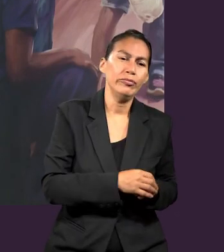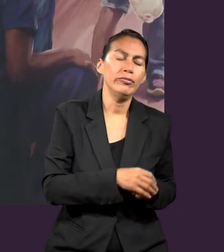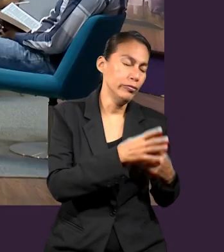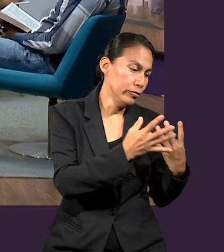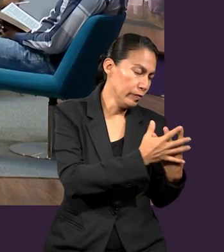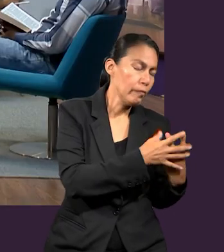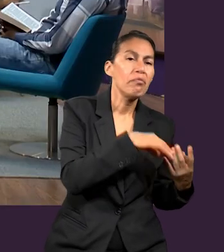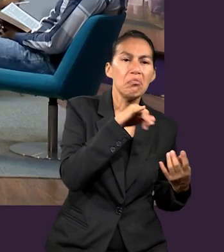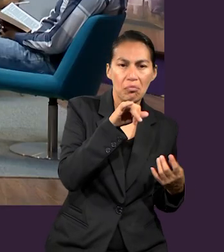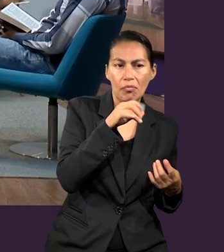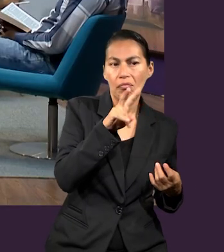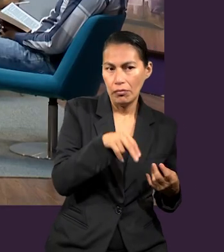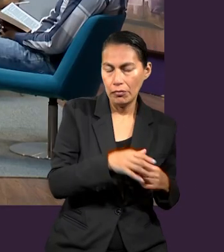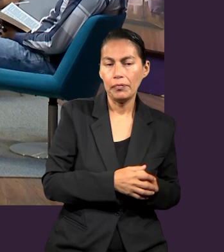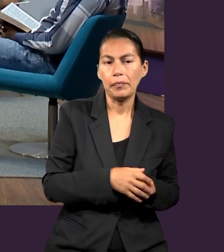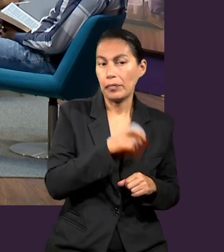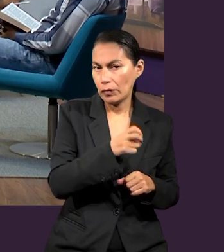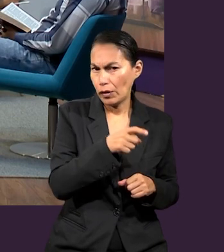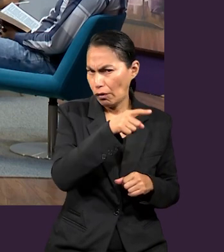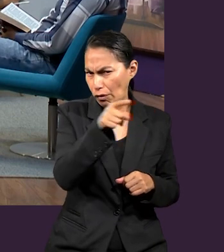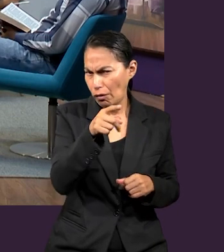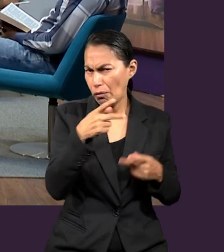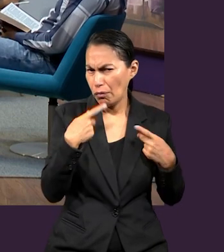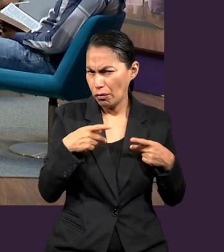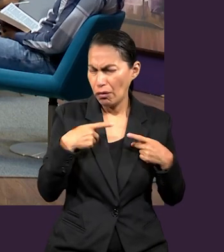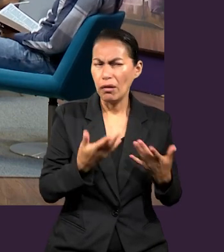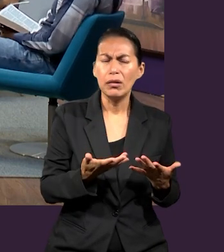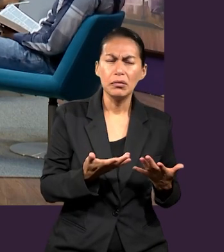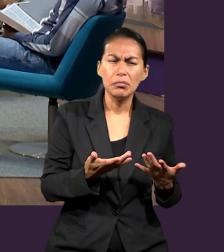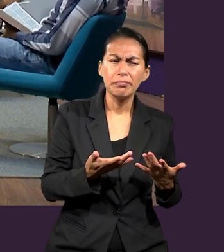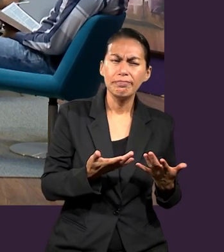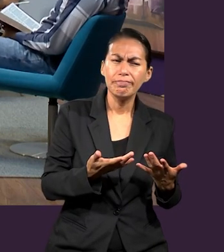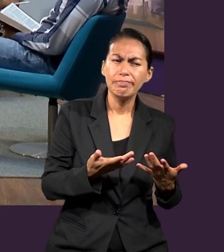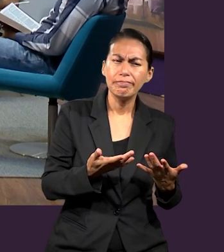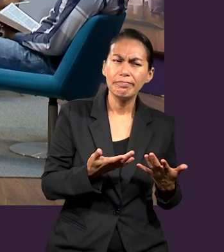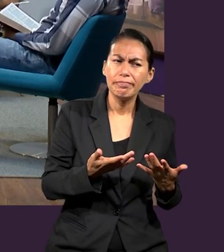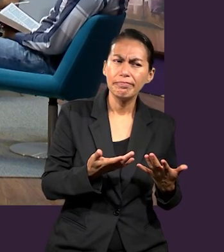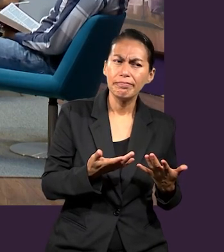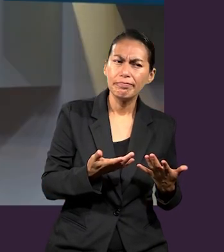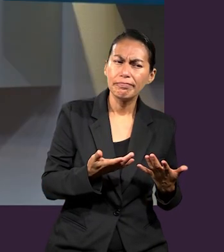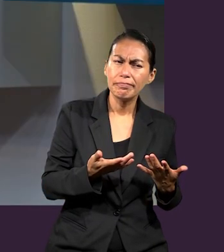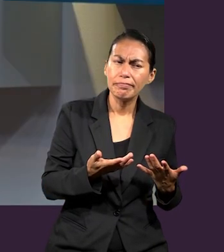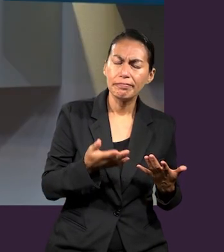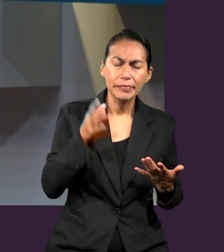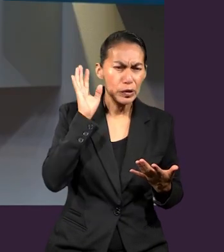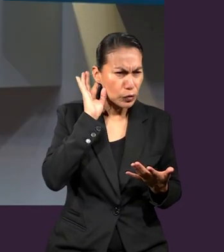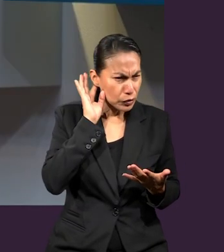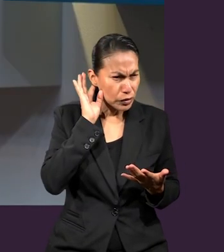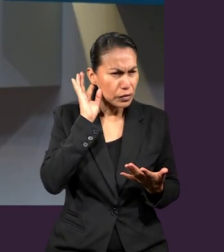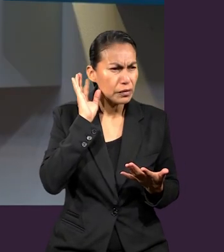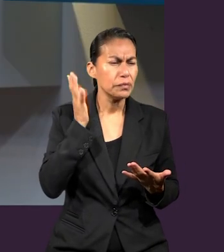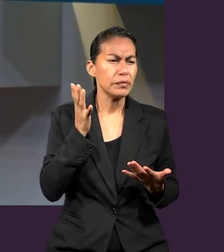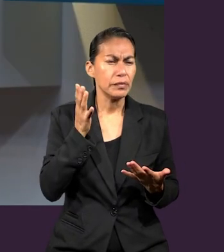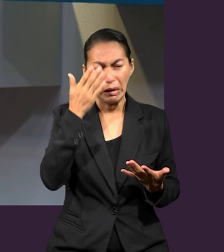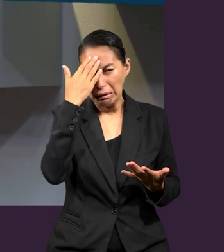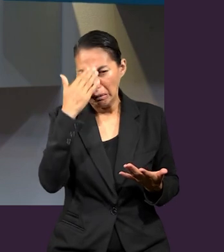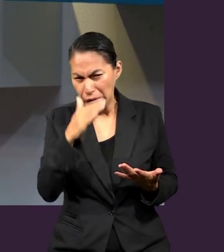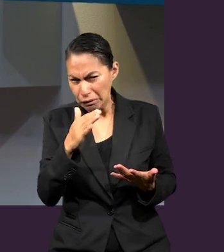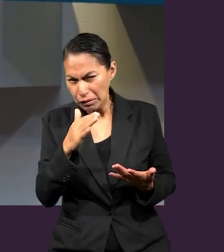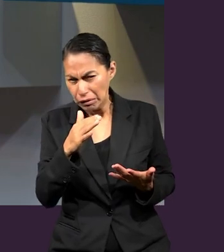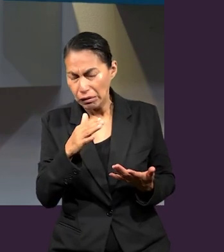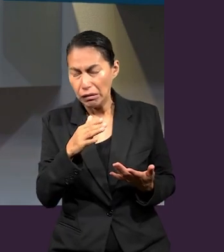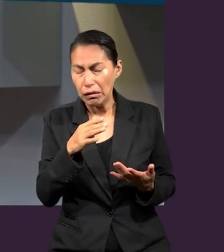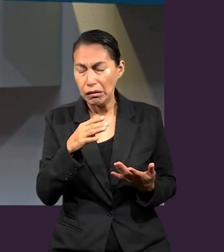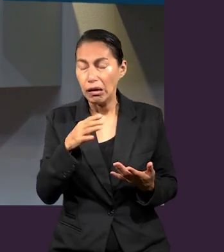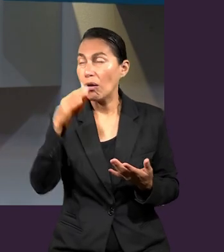Roma. Que estaba encarcelado. Entonces, habían personas que ya habían escuchado y ya habían...